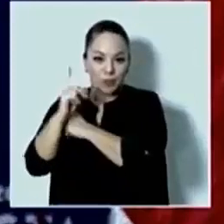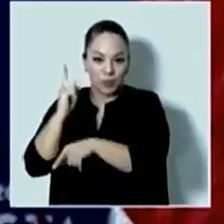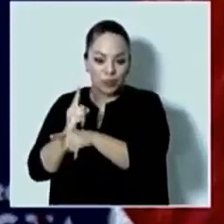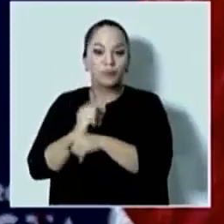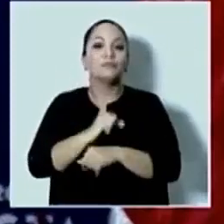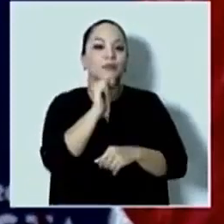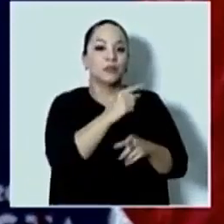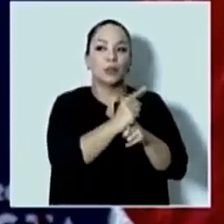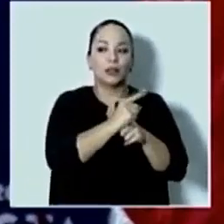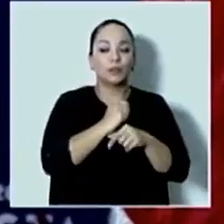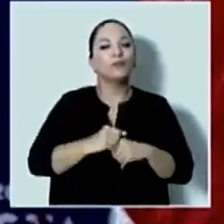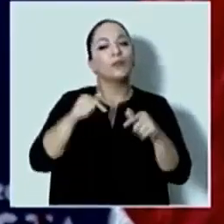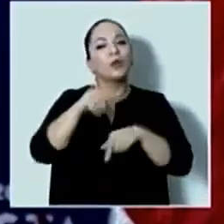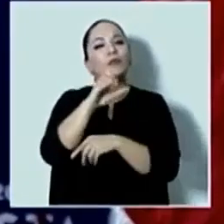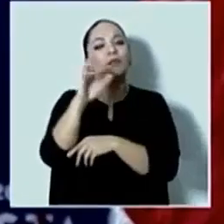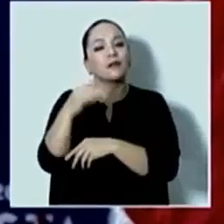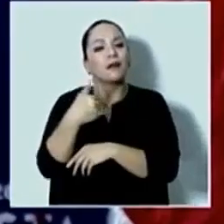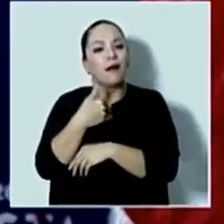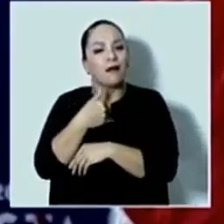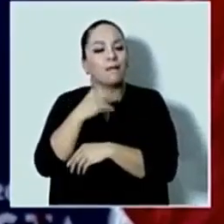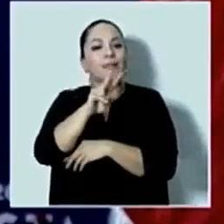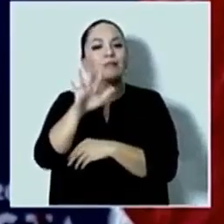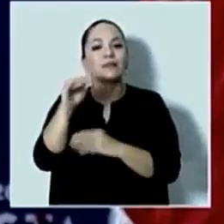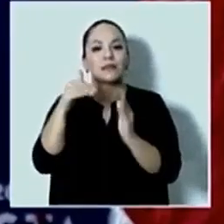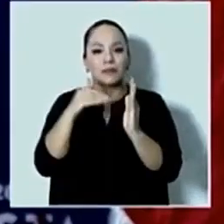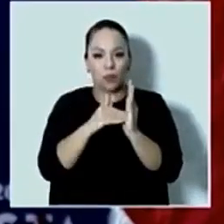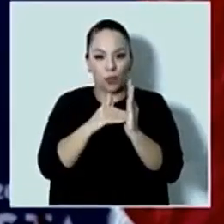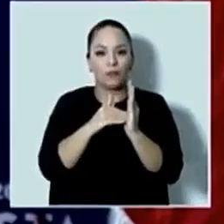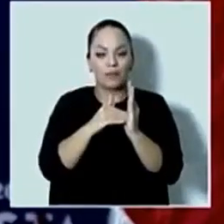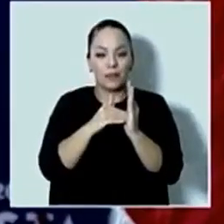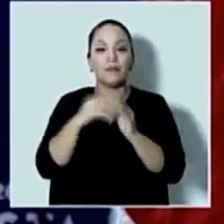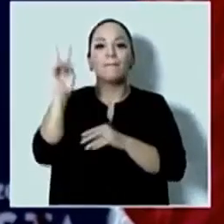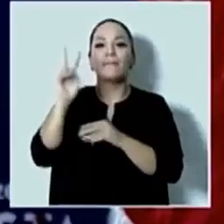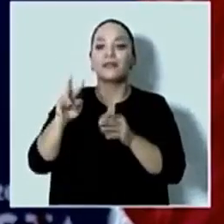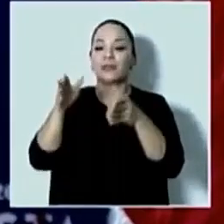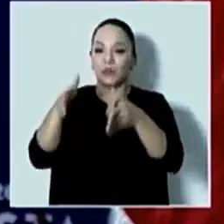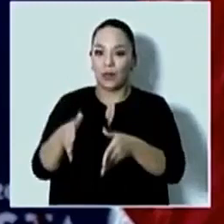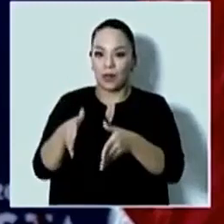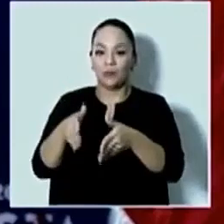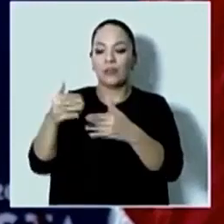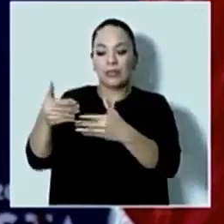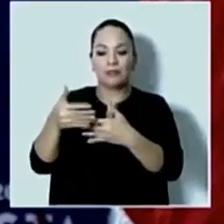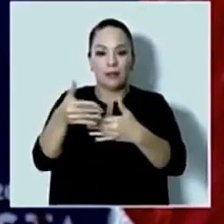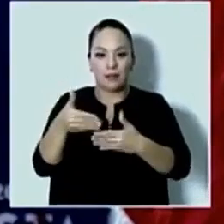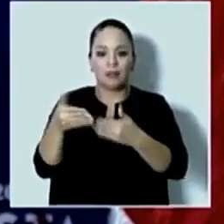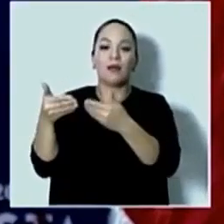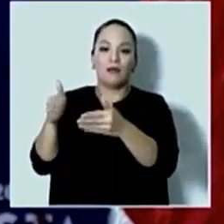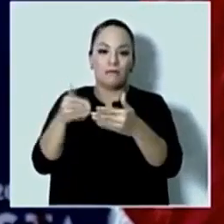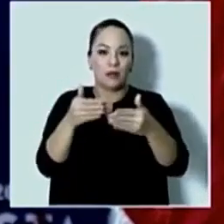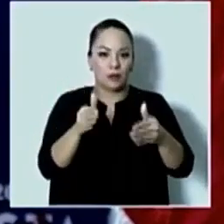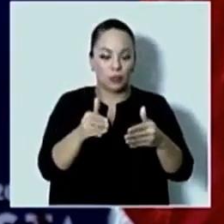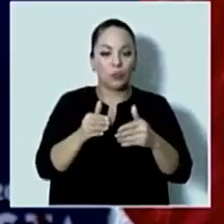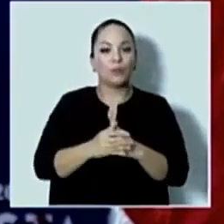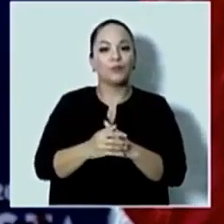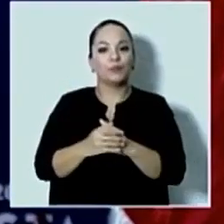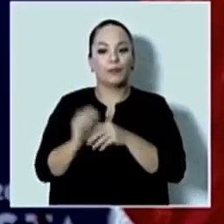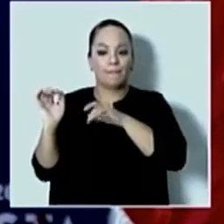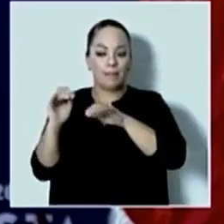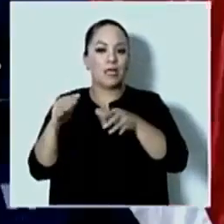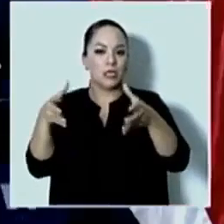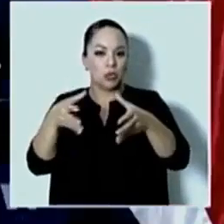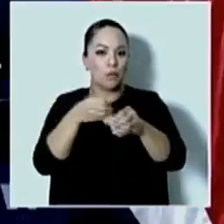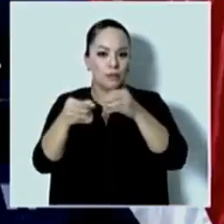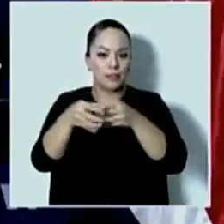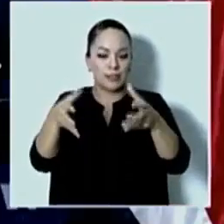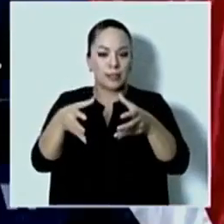En Costa Rica existen unos 25 mil venezolanos con expediente abierto en migración, más